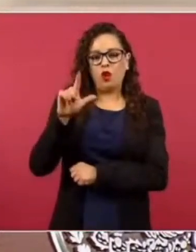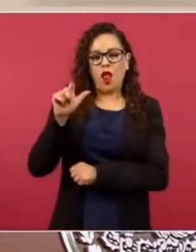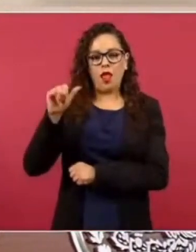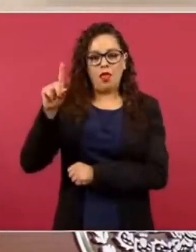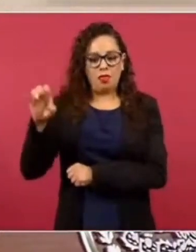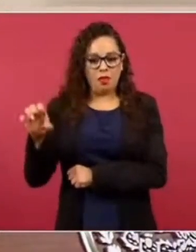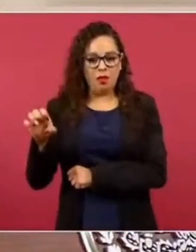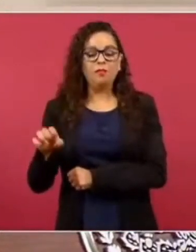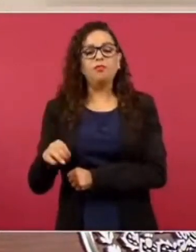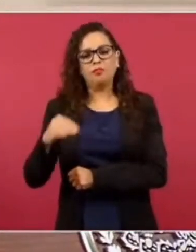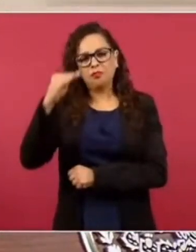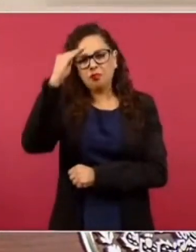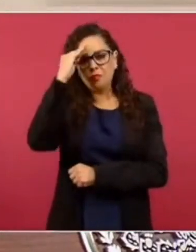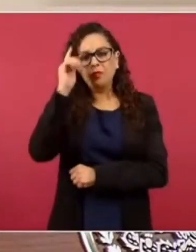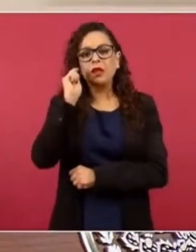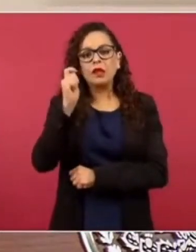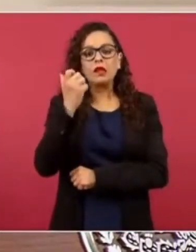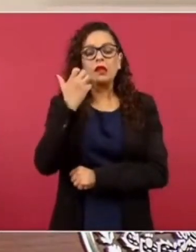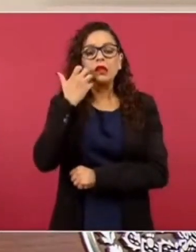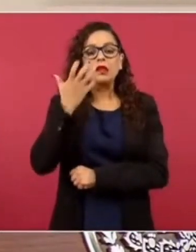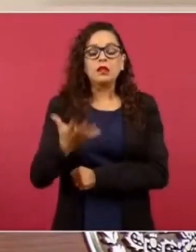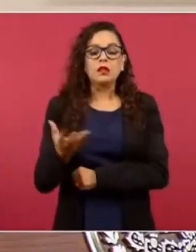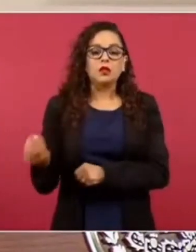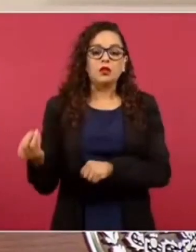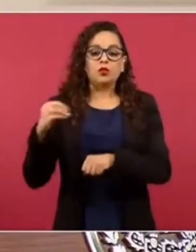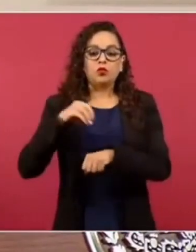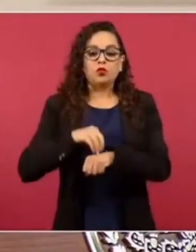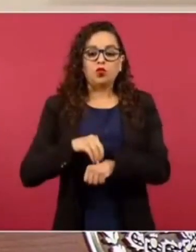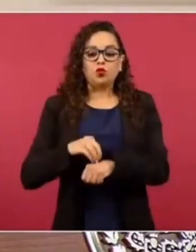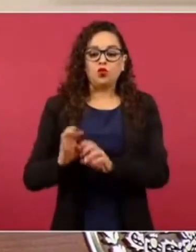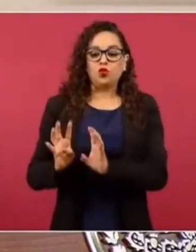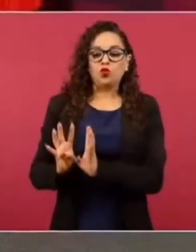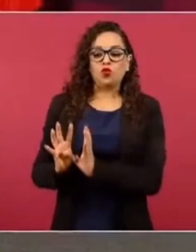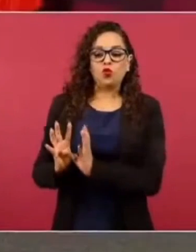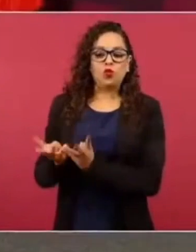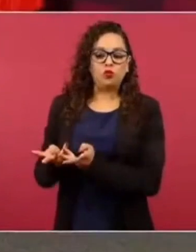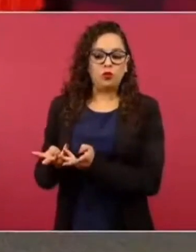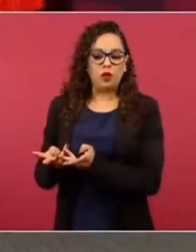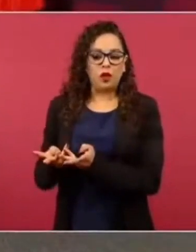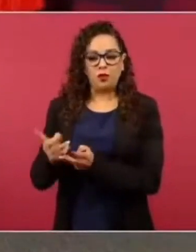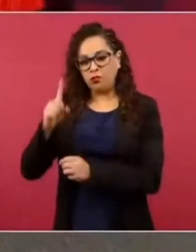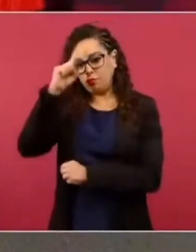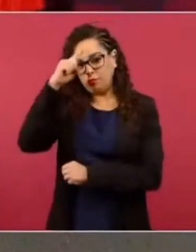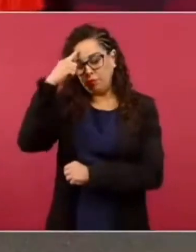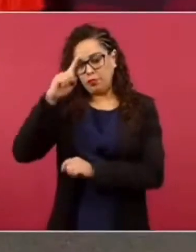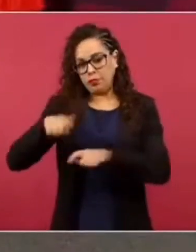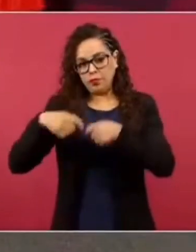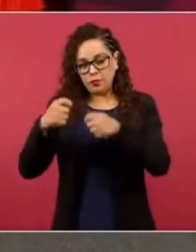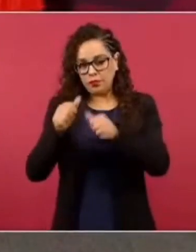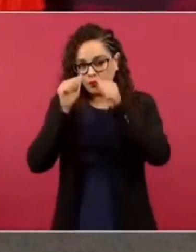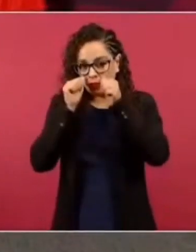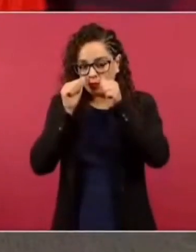un consejo para atender el